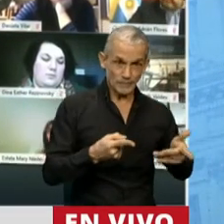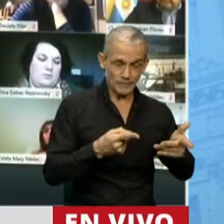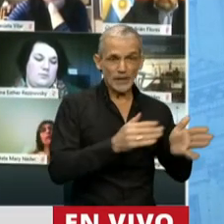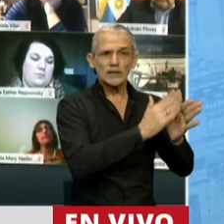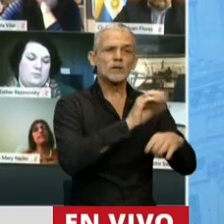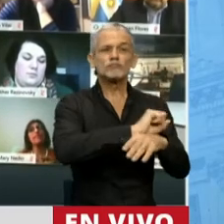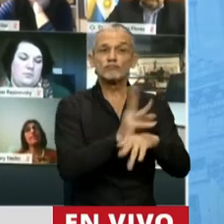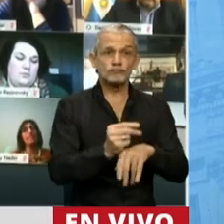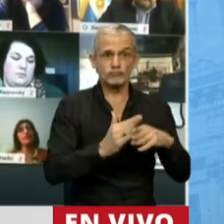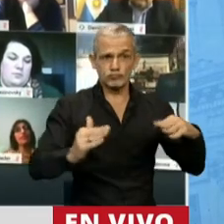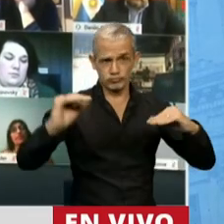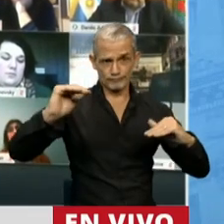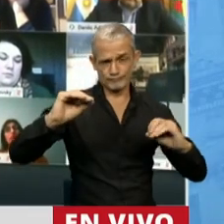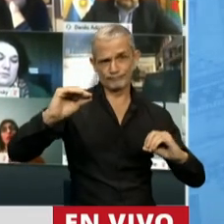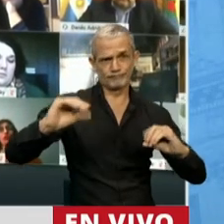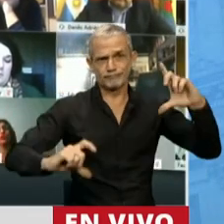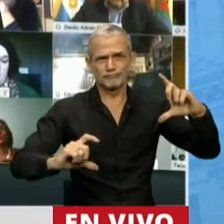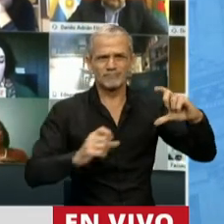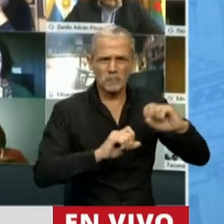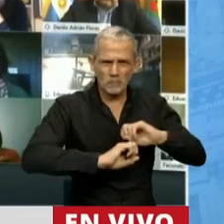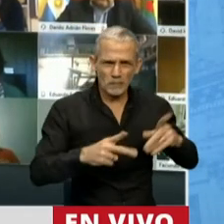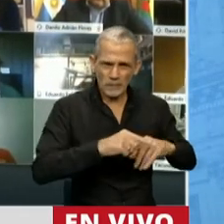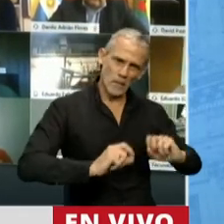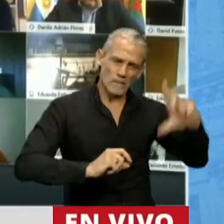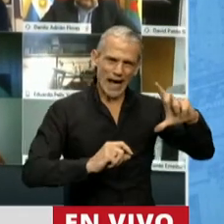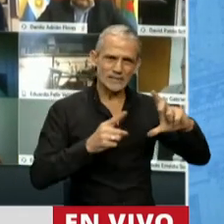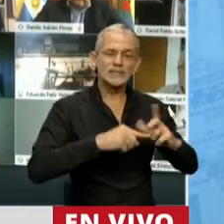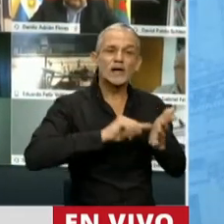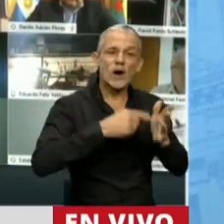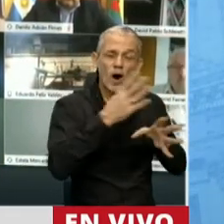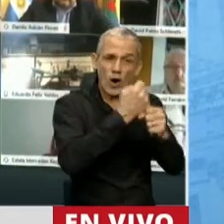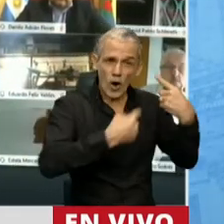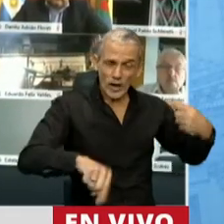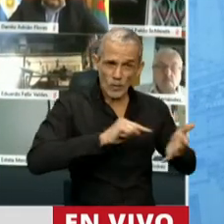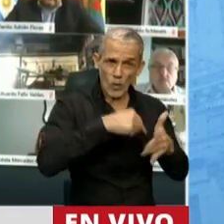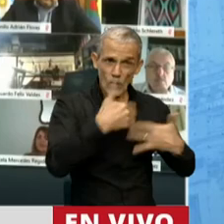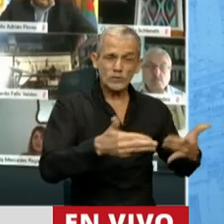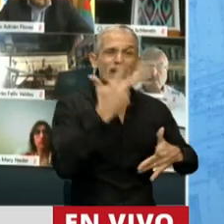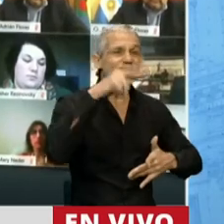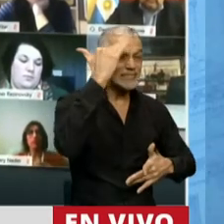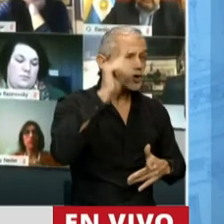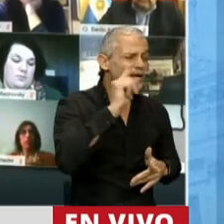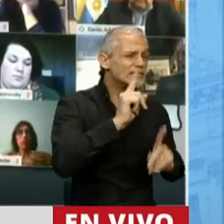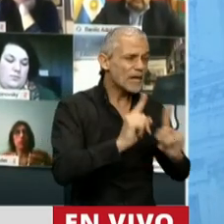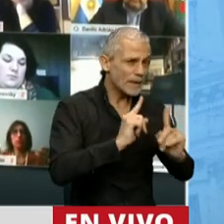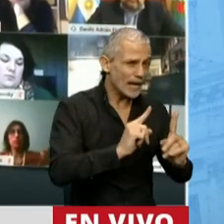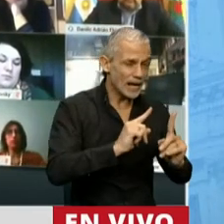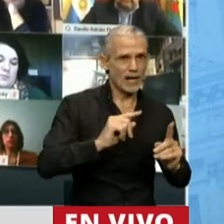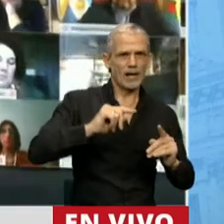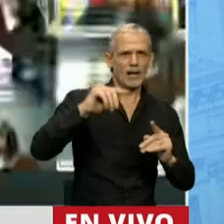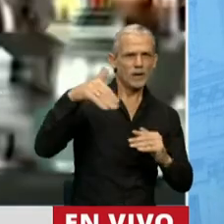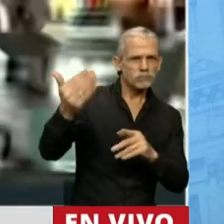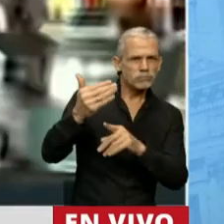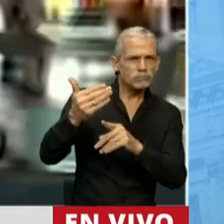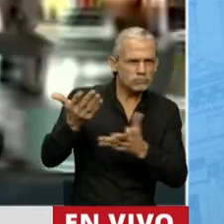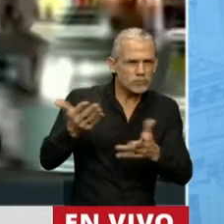porcentajes se ampliaron. Cada ómnibus en el área del Lamba recibe 513.000 pesos de los 300.000 pesos